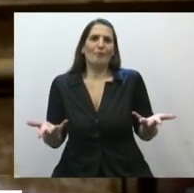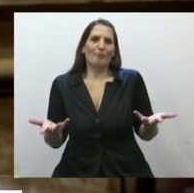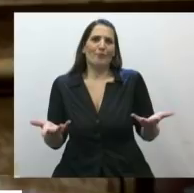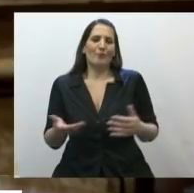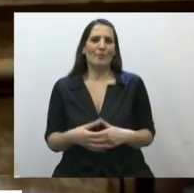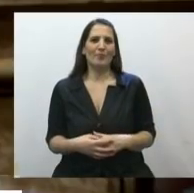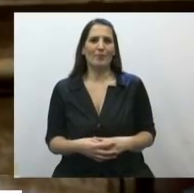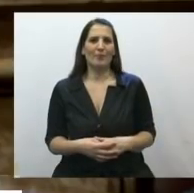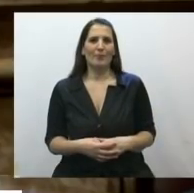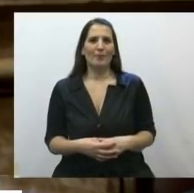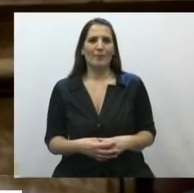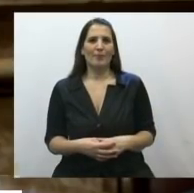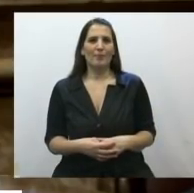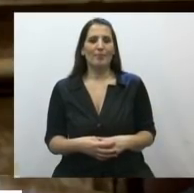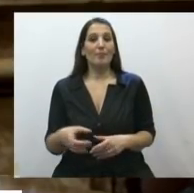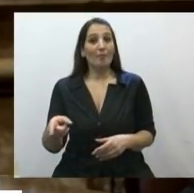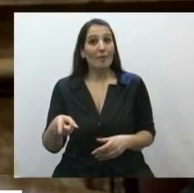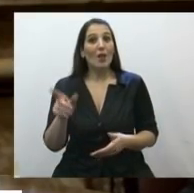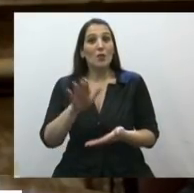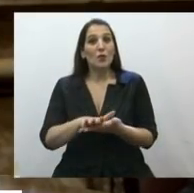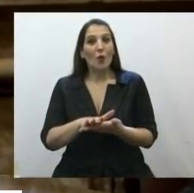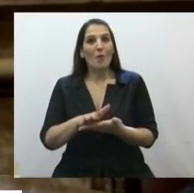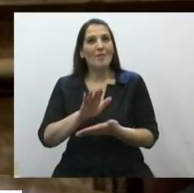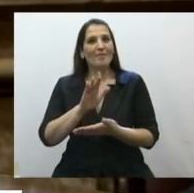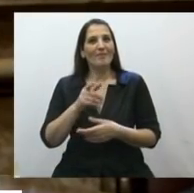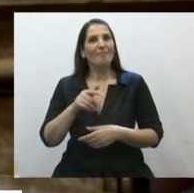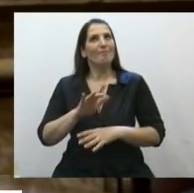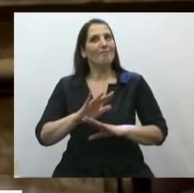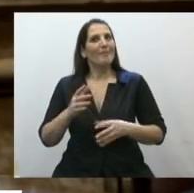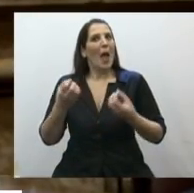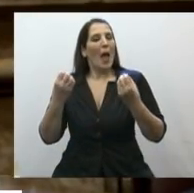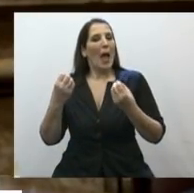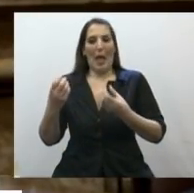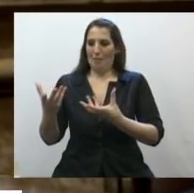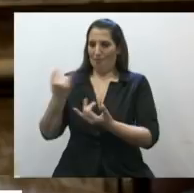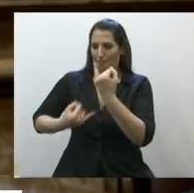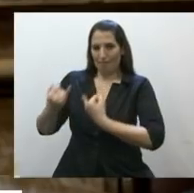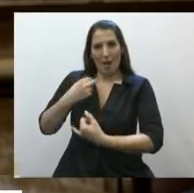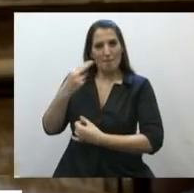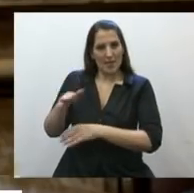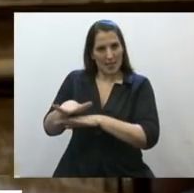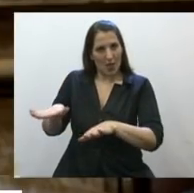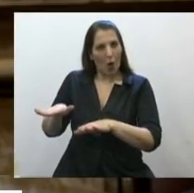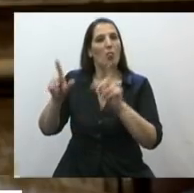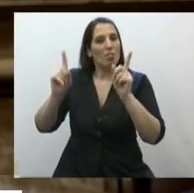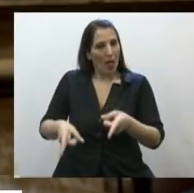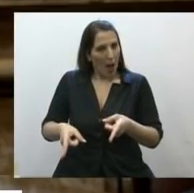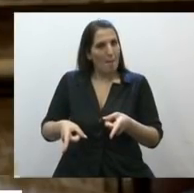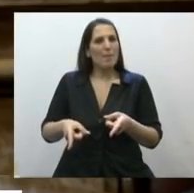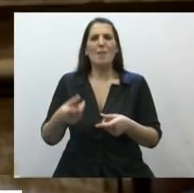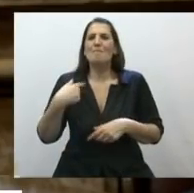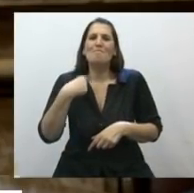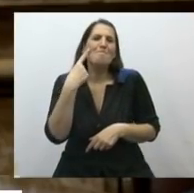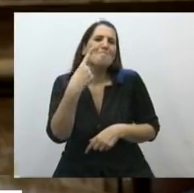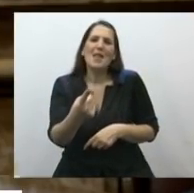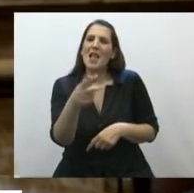Obviamente, a este enfoque inicial ayudaron posteriormente las miles de mujeres que